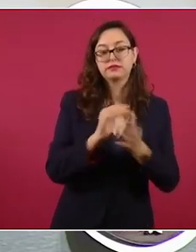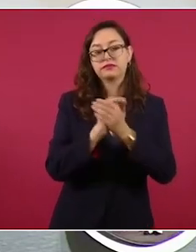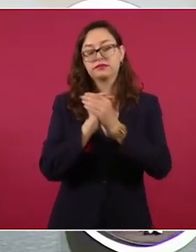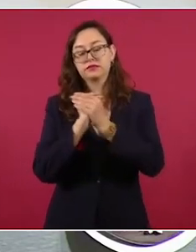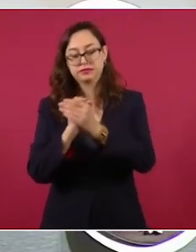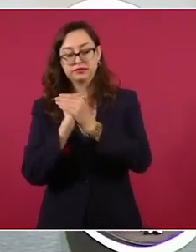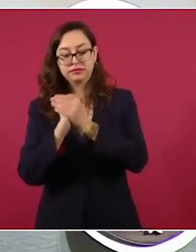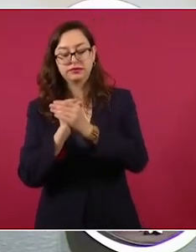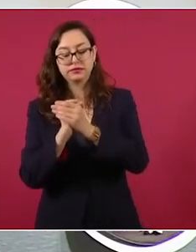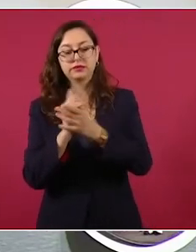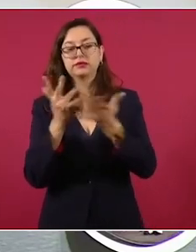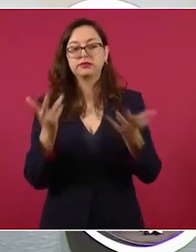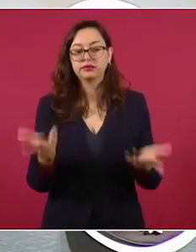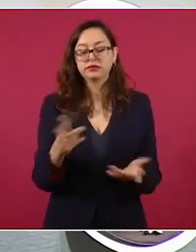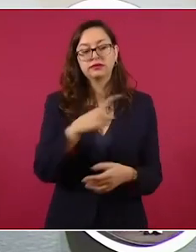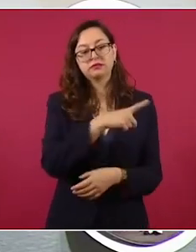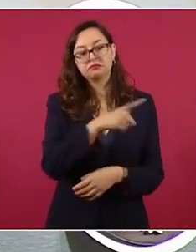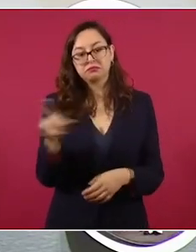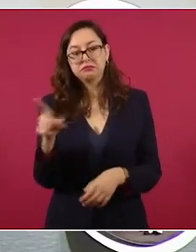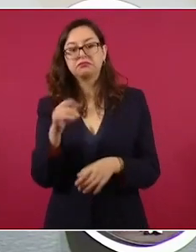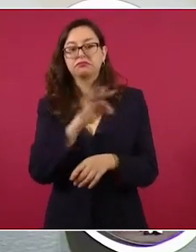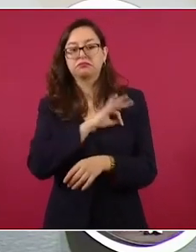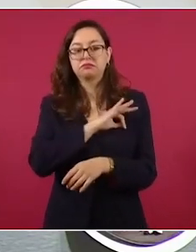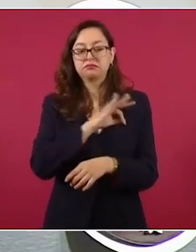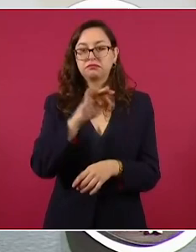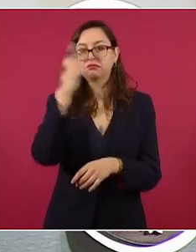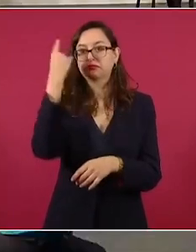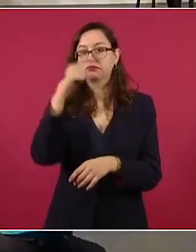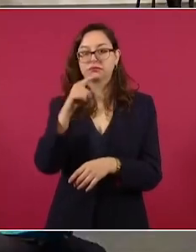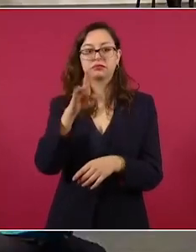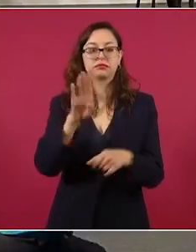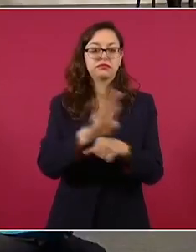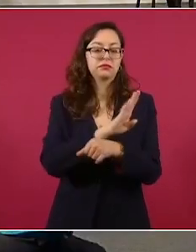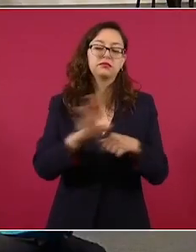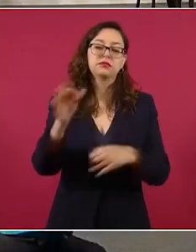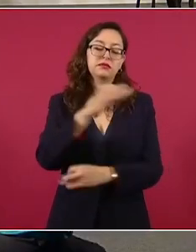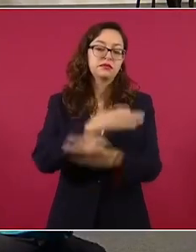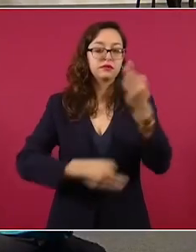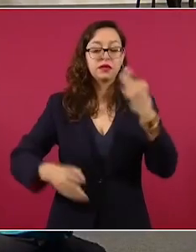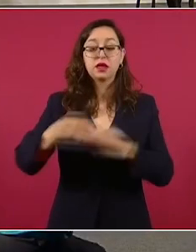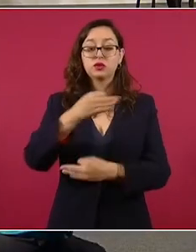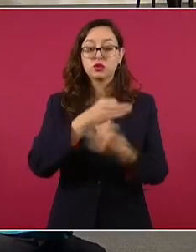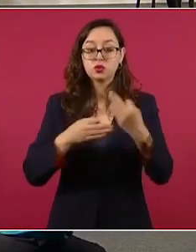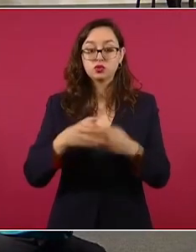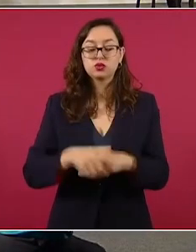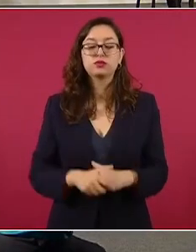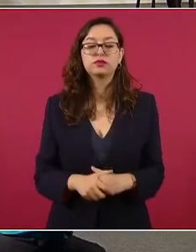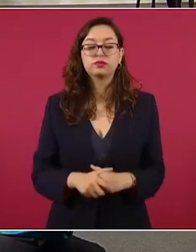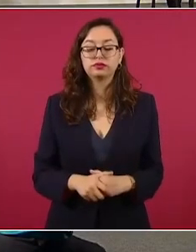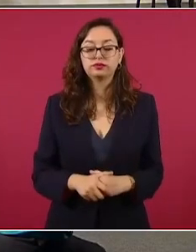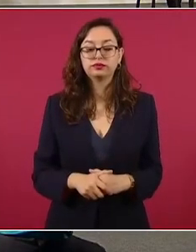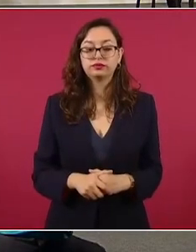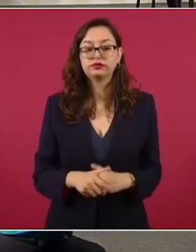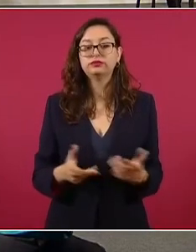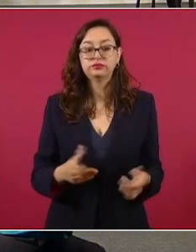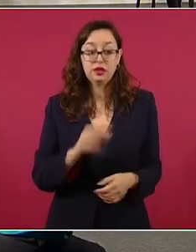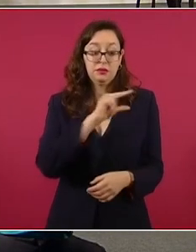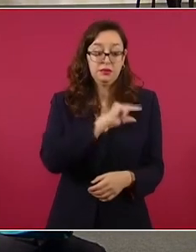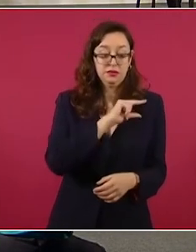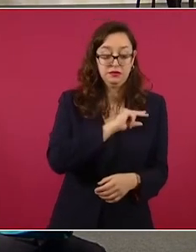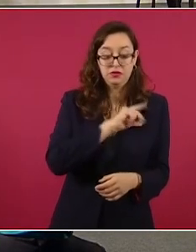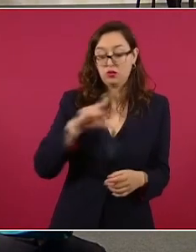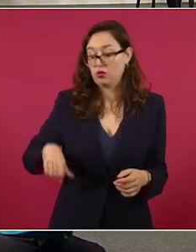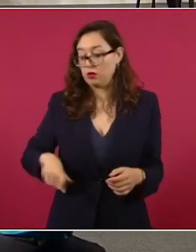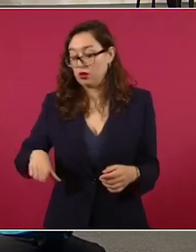forman parte de una política encaminada a traer beneficios a toda la población. Junto con la iniciativa privada se